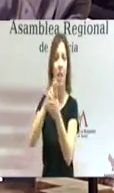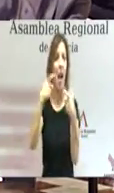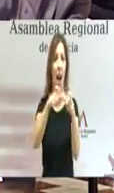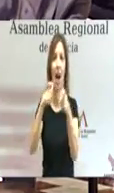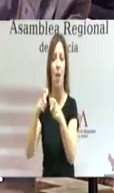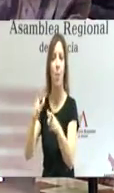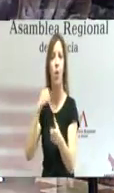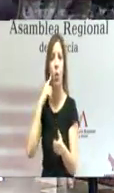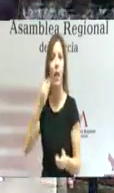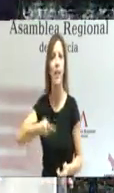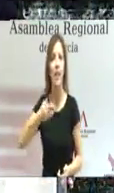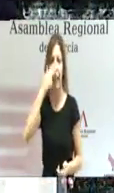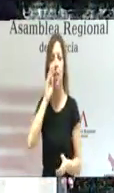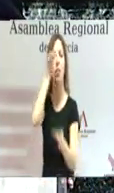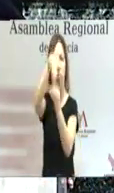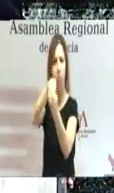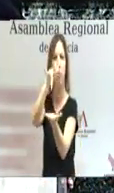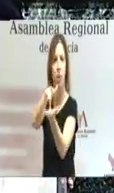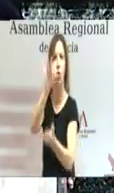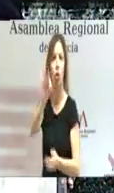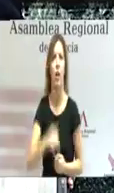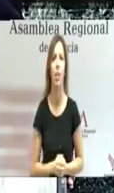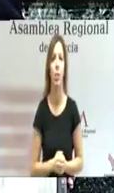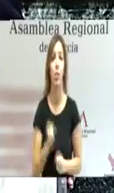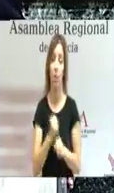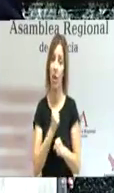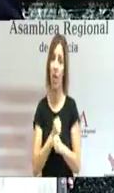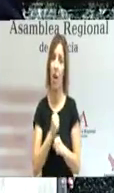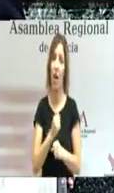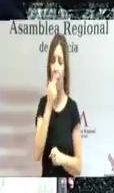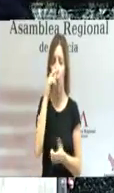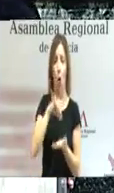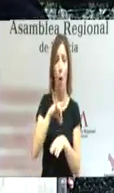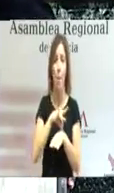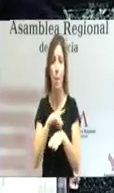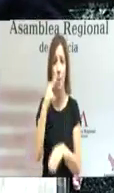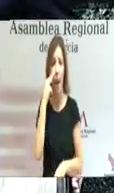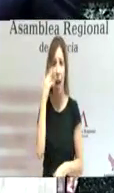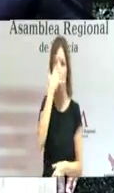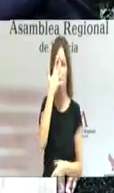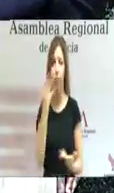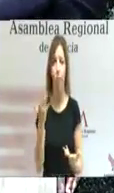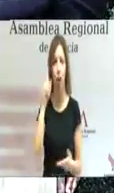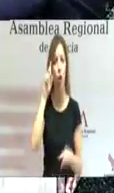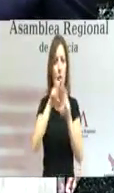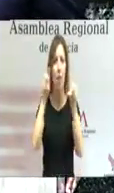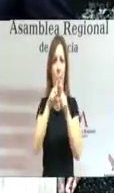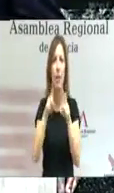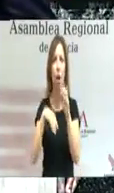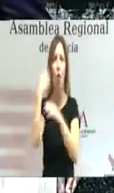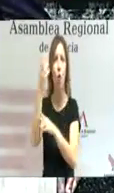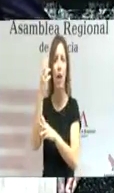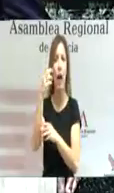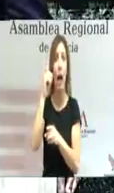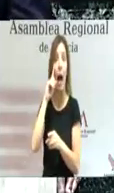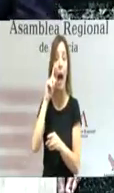hacerlo. Y también tendremos que trabajar por eliminar la incertidumbre de muchos empresarios que ven en la salida del Reino Unido